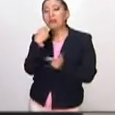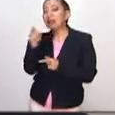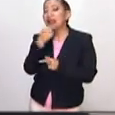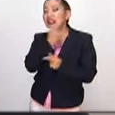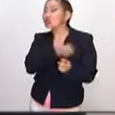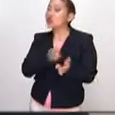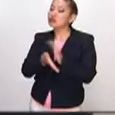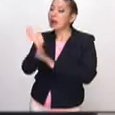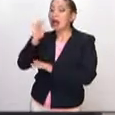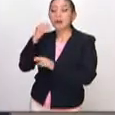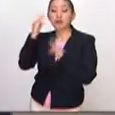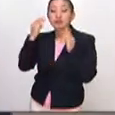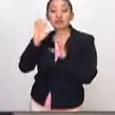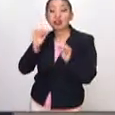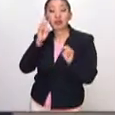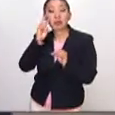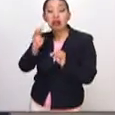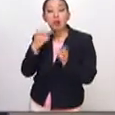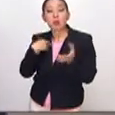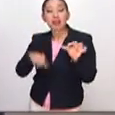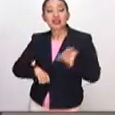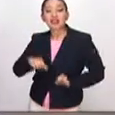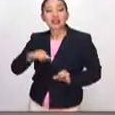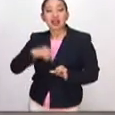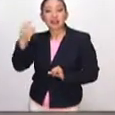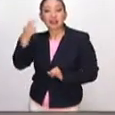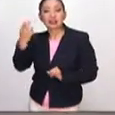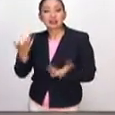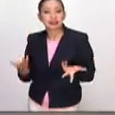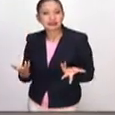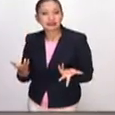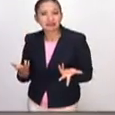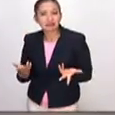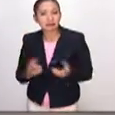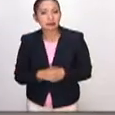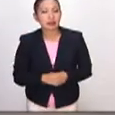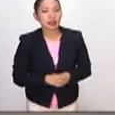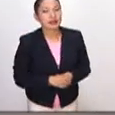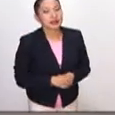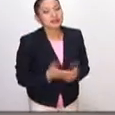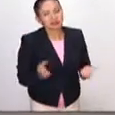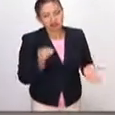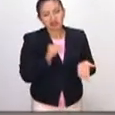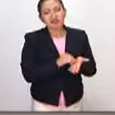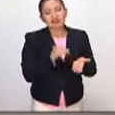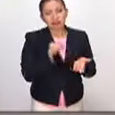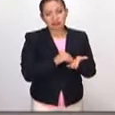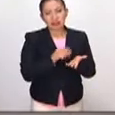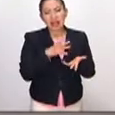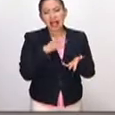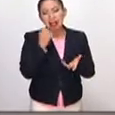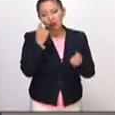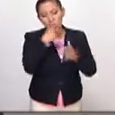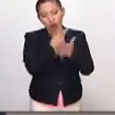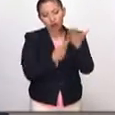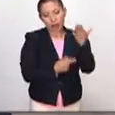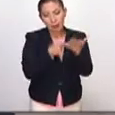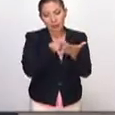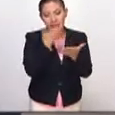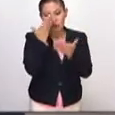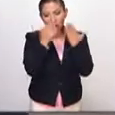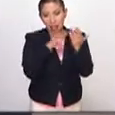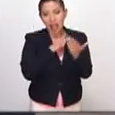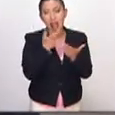mandan a los niños a los museos, ya no lo ven como una actividad necesaria. Bueno, todavía, digamos, en los planes y